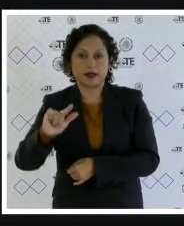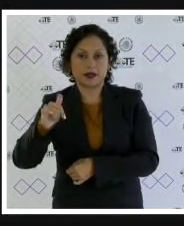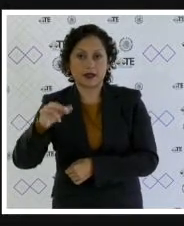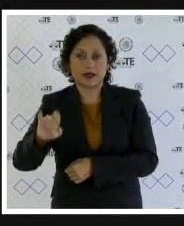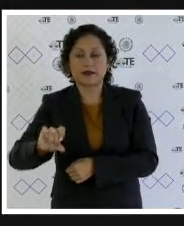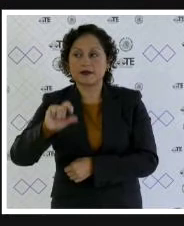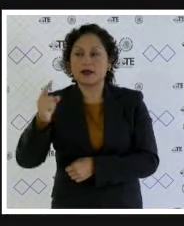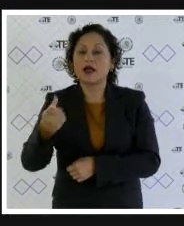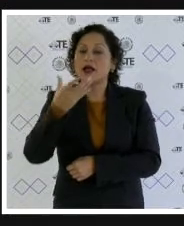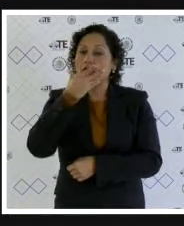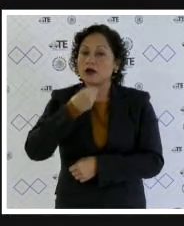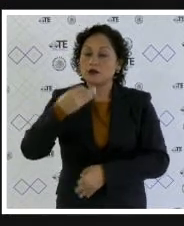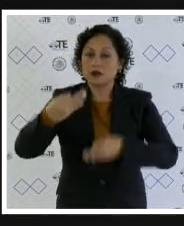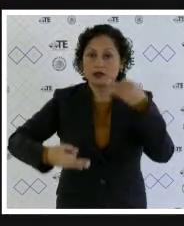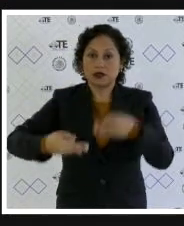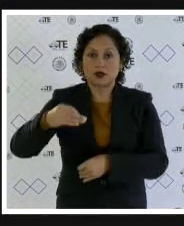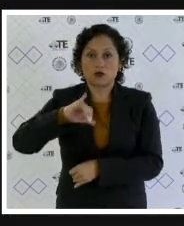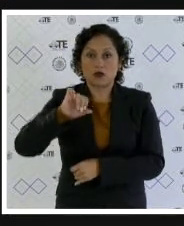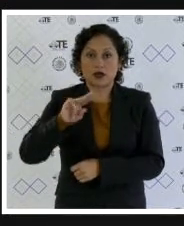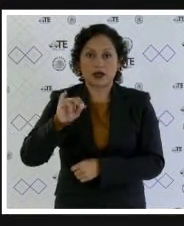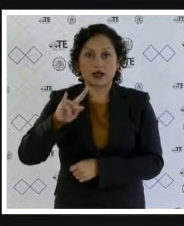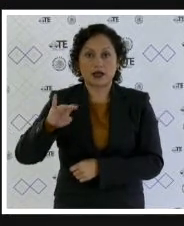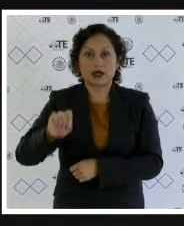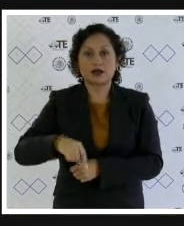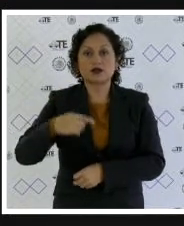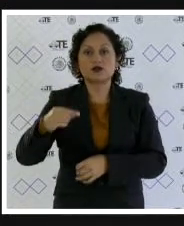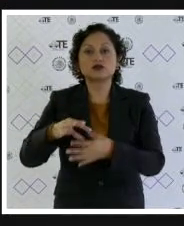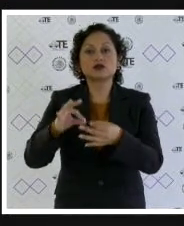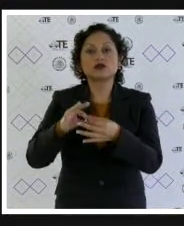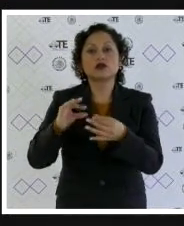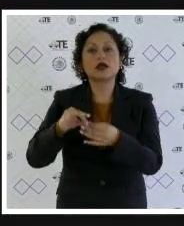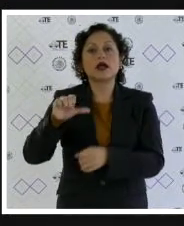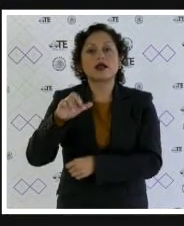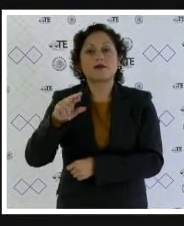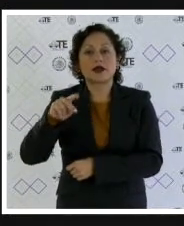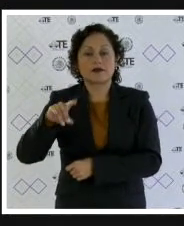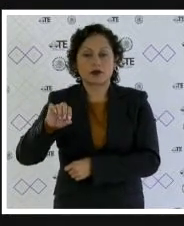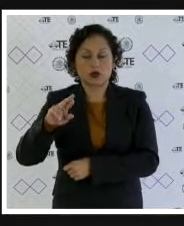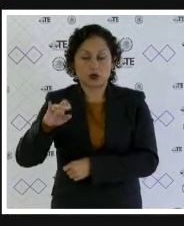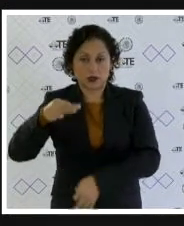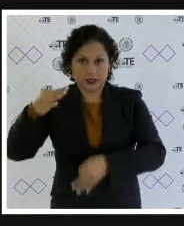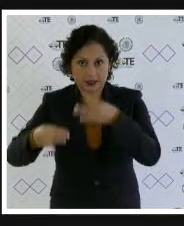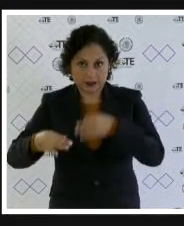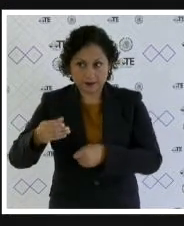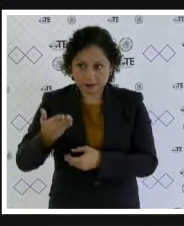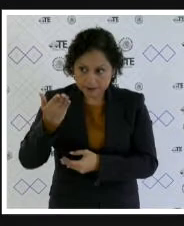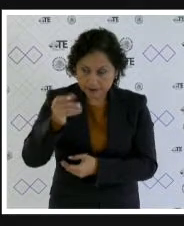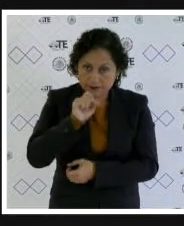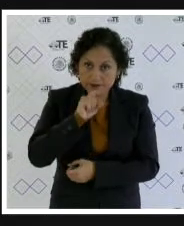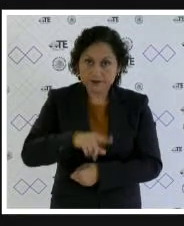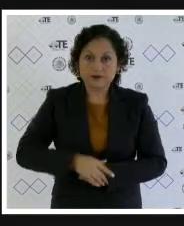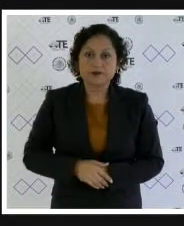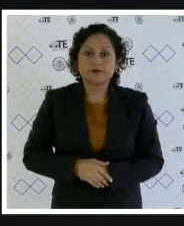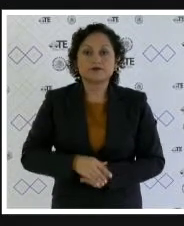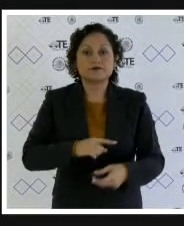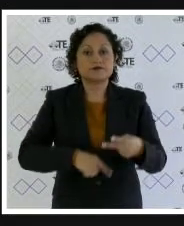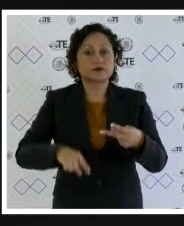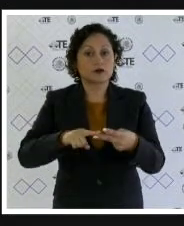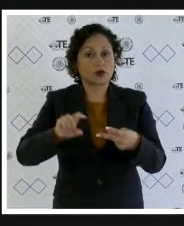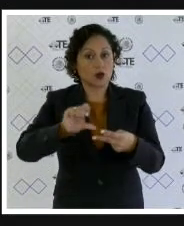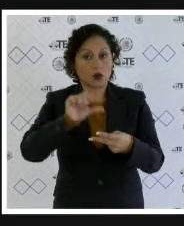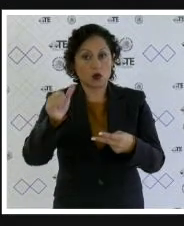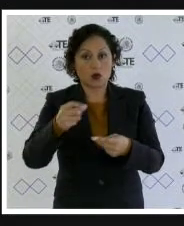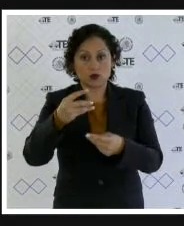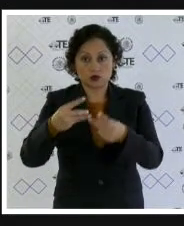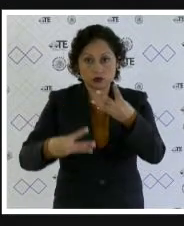colegiado Juan Carlos Sánchez León y los aclaratorios del magistrado Armando Armando Hernández y usted magistrado en tanto los proyectos de